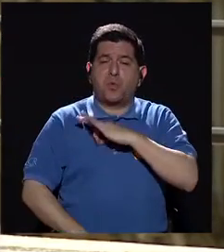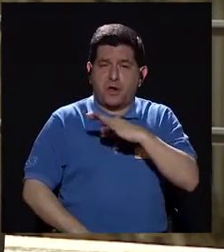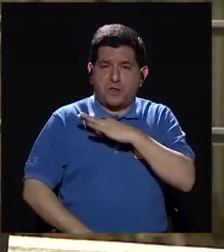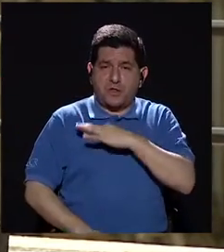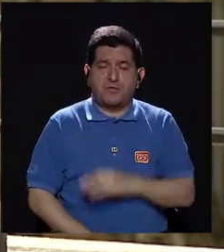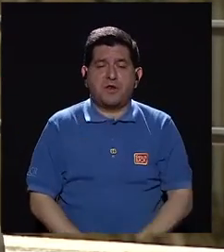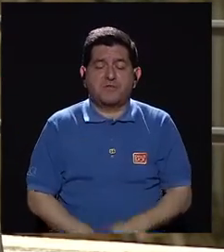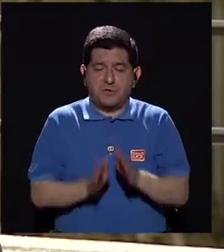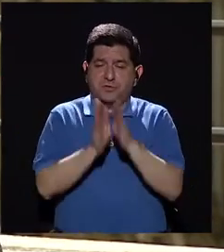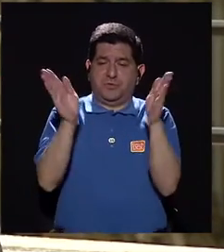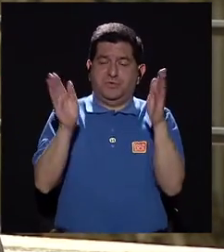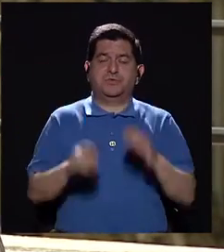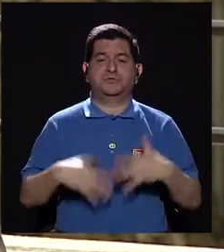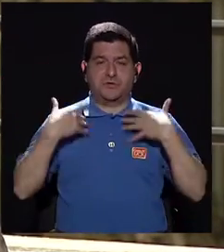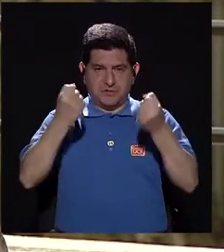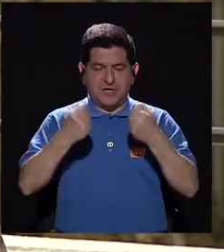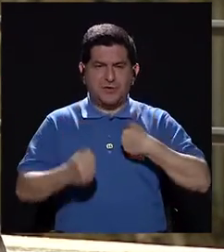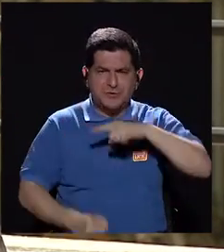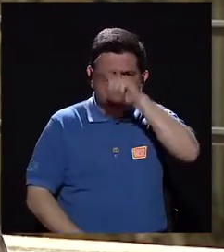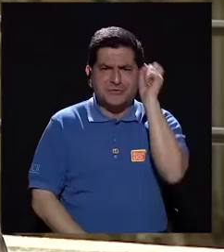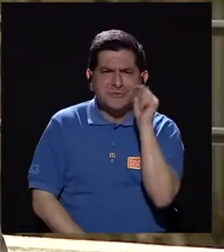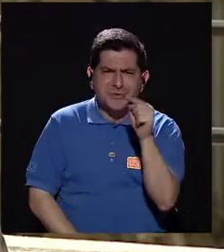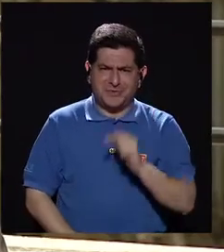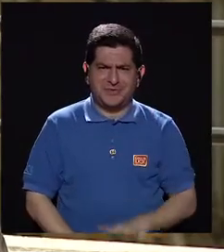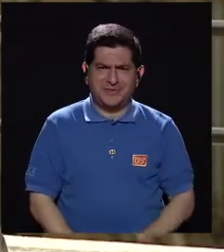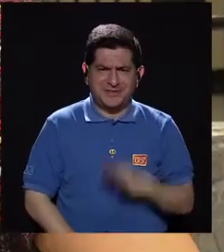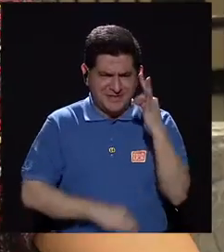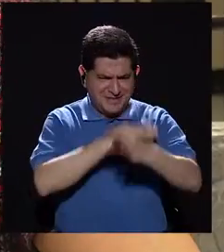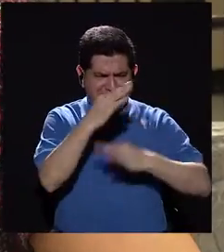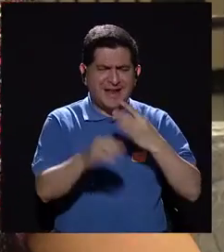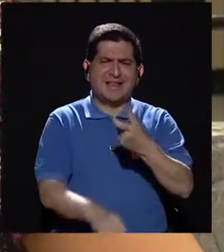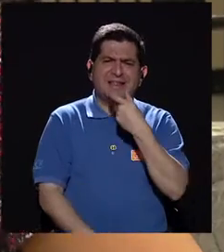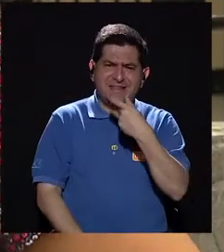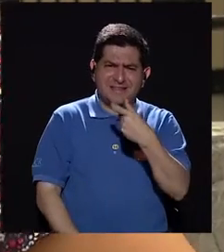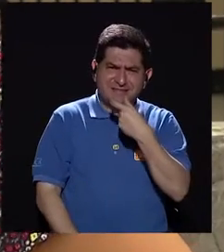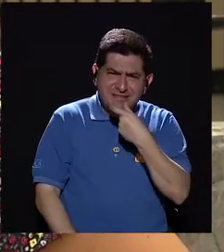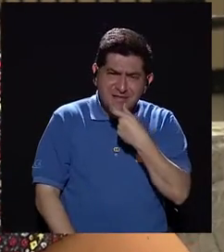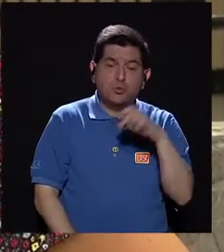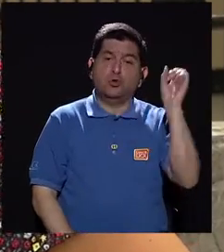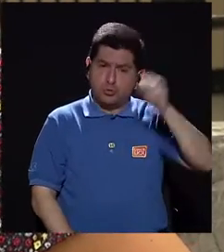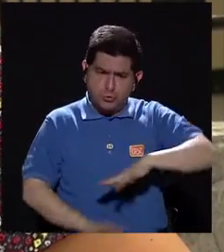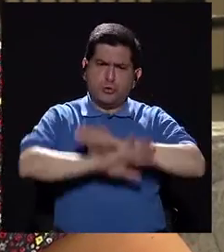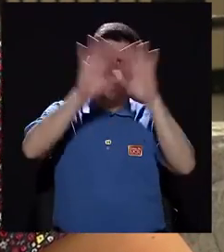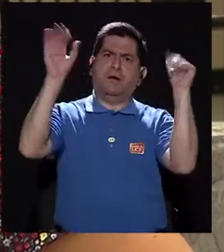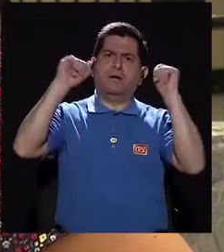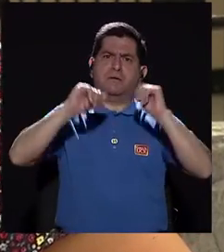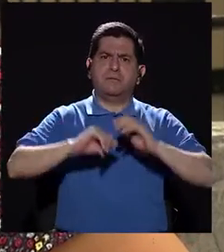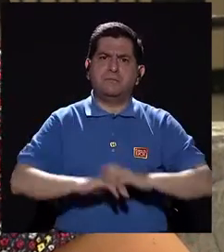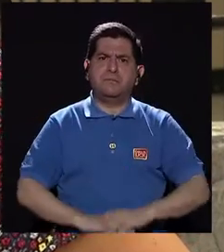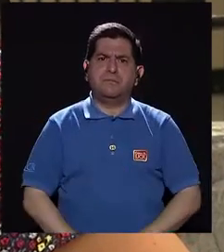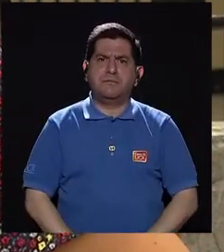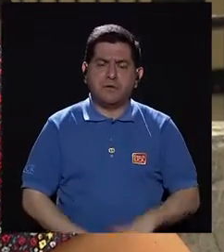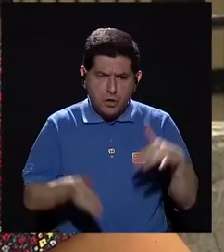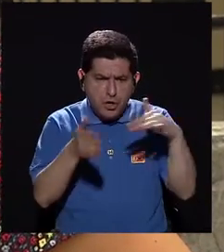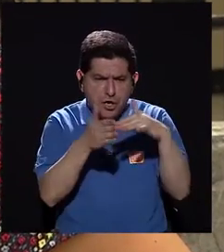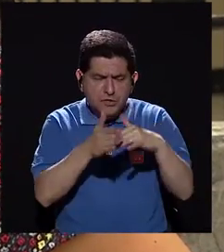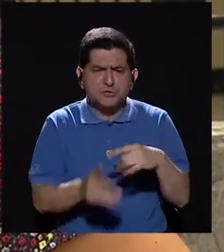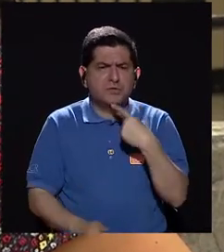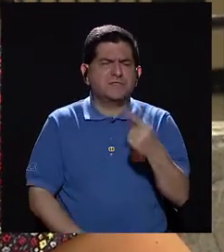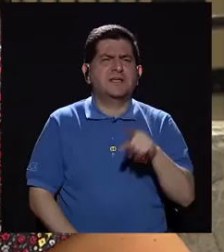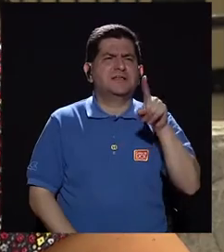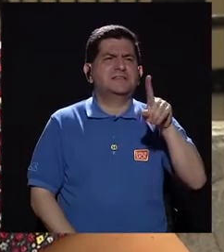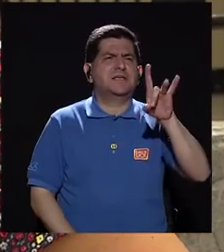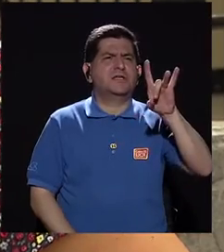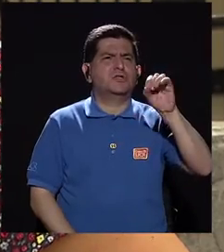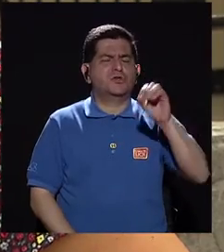va a ser los beneficios mucho más al azar. De hecho, yo tenía esa pregunta. ¿Hay tipos de risas? Claro. Según estudios